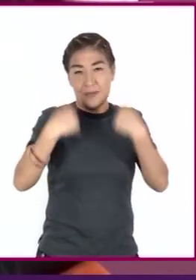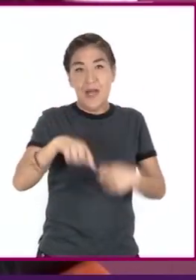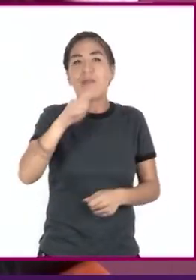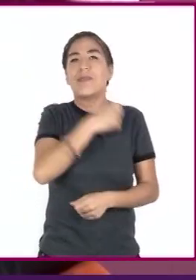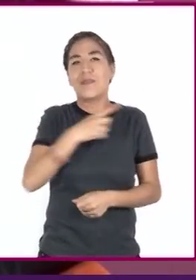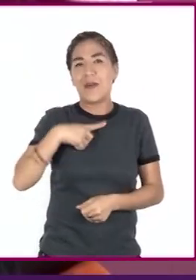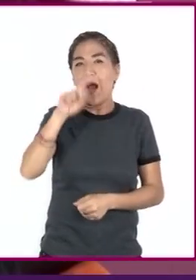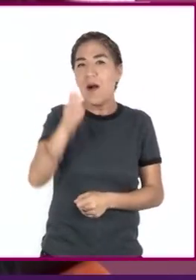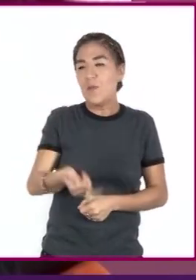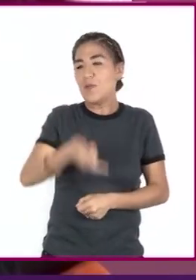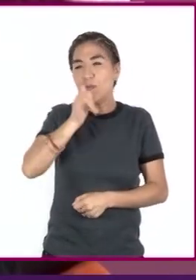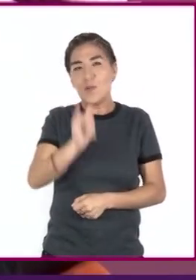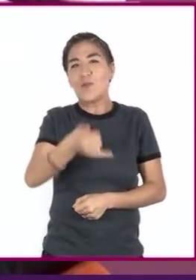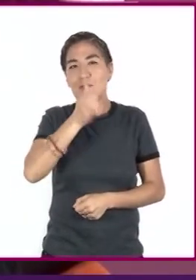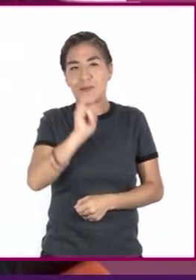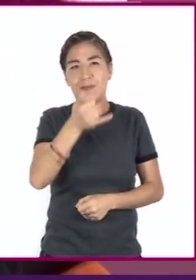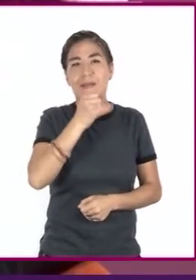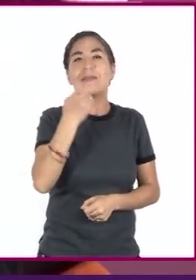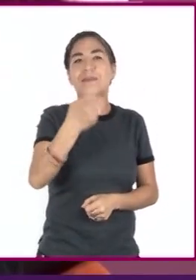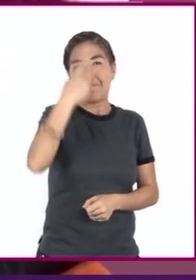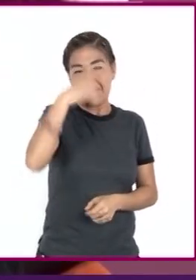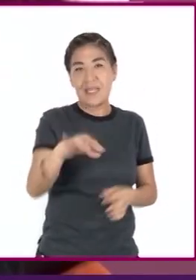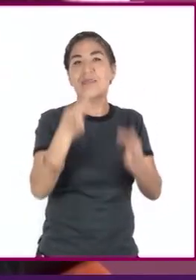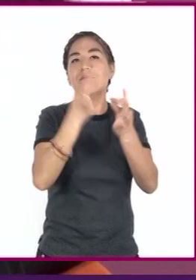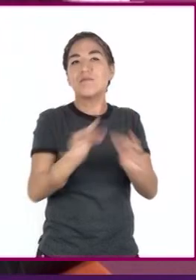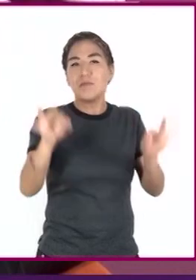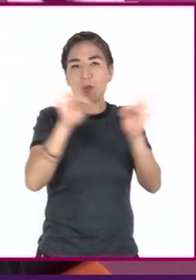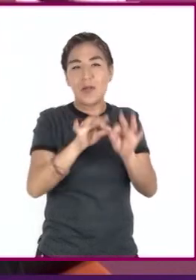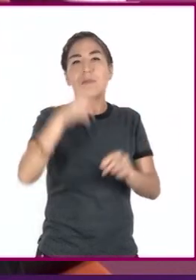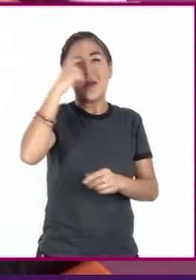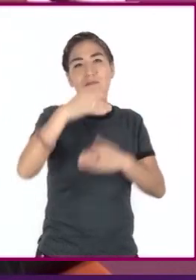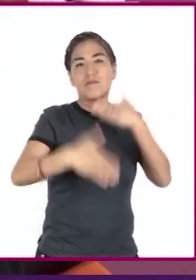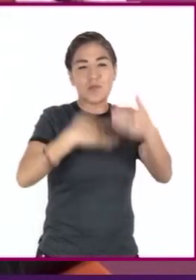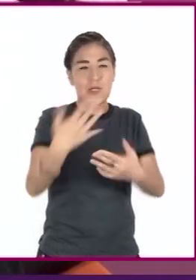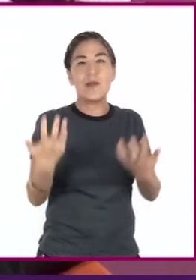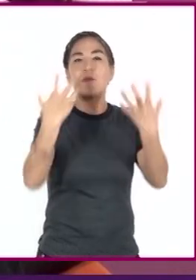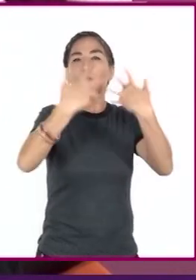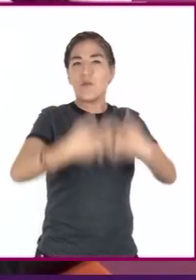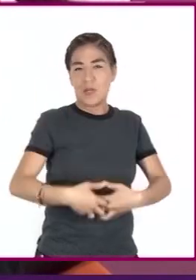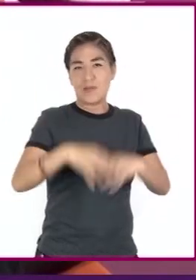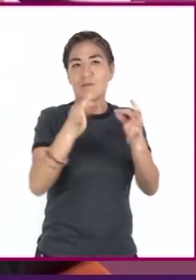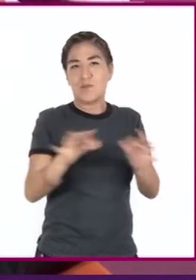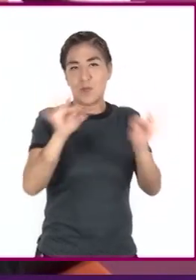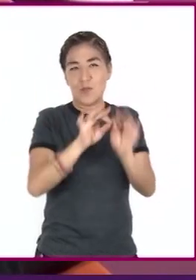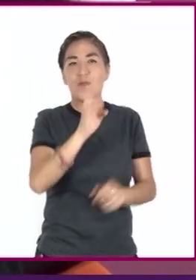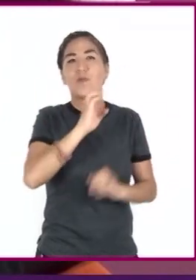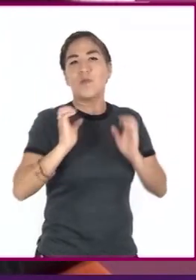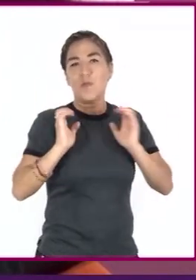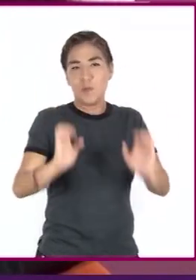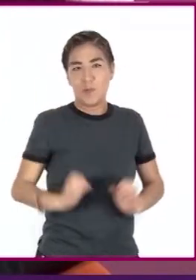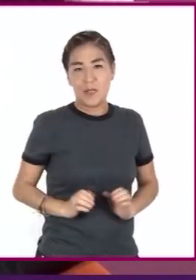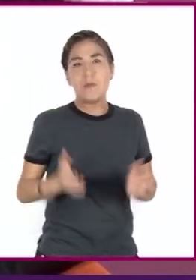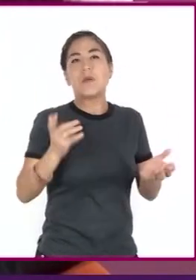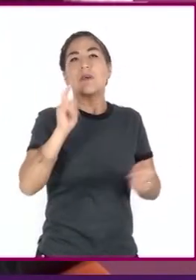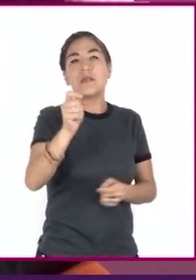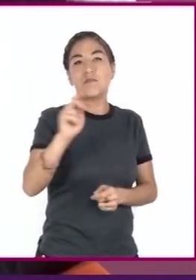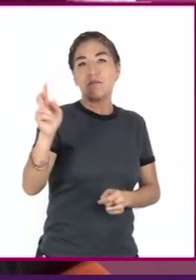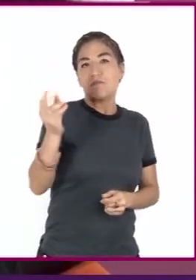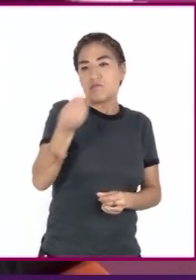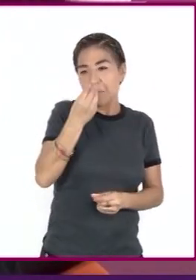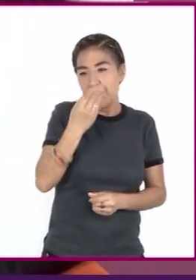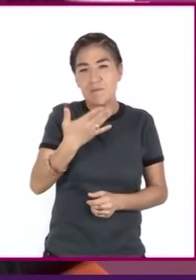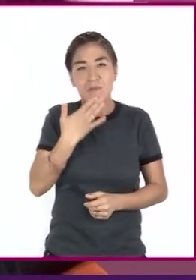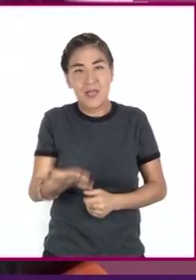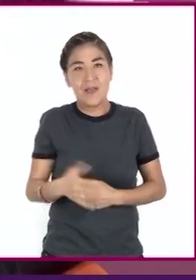No olvidemos que el agua es esencial para que se lleve a cabo las funciones vitales de nuestro cuerpo, como la nutrición,